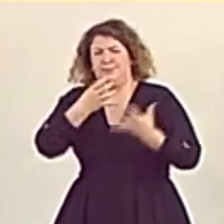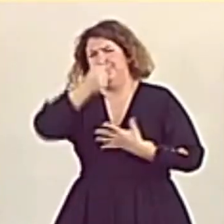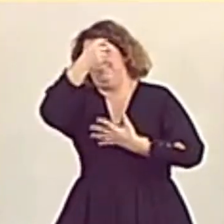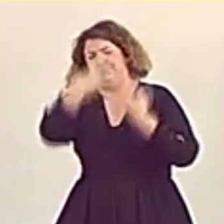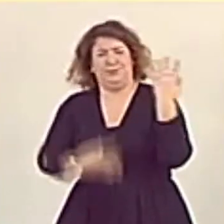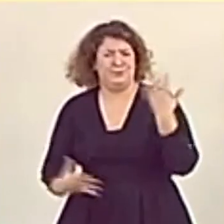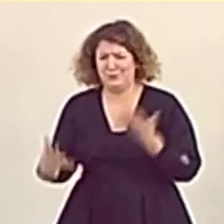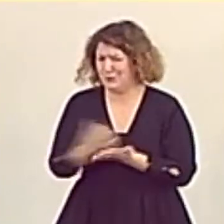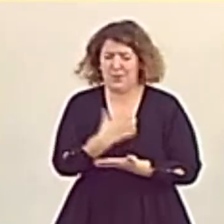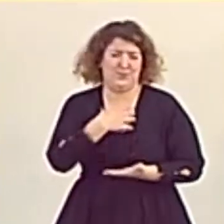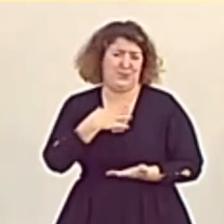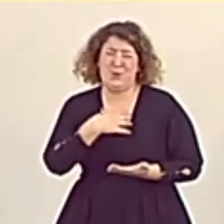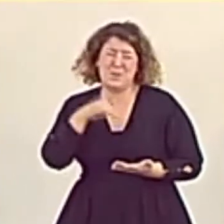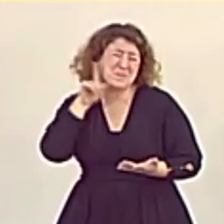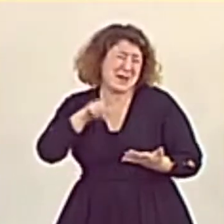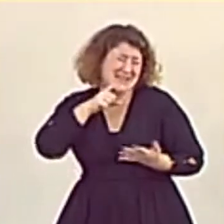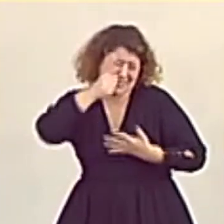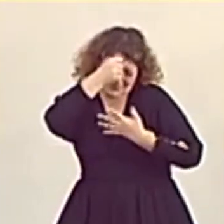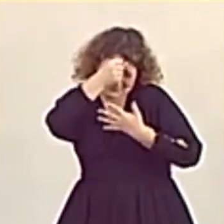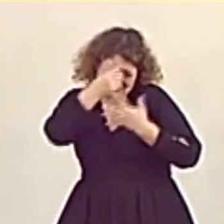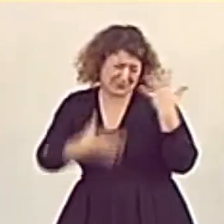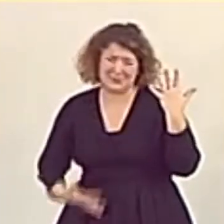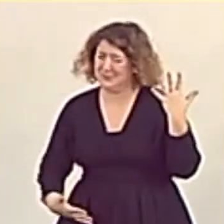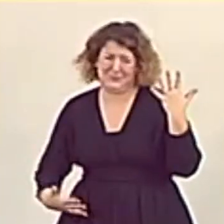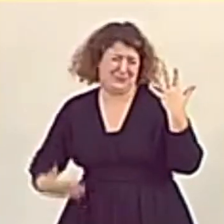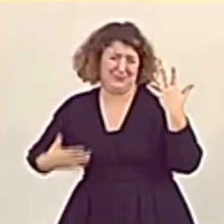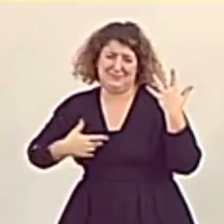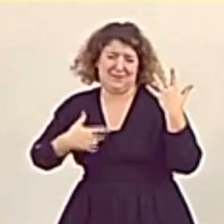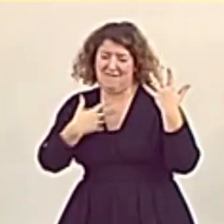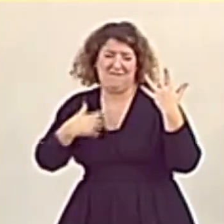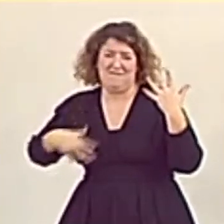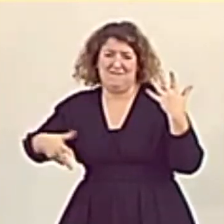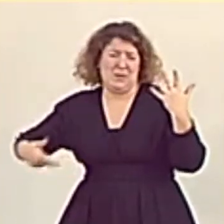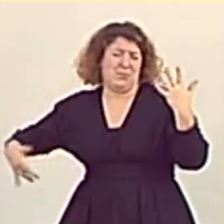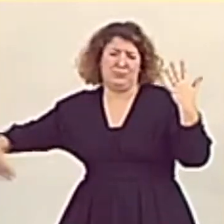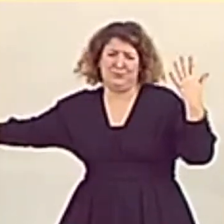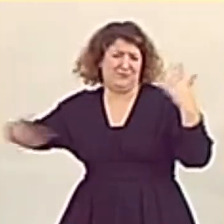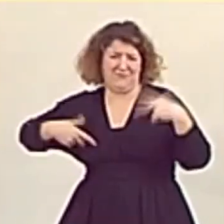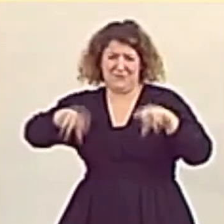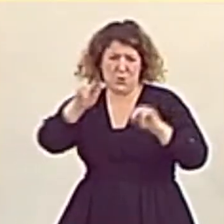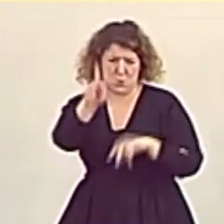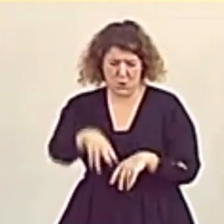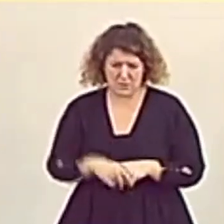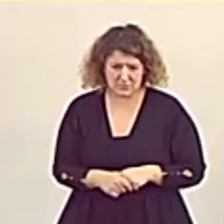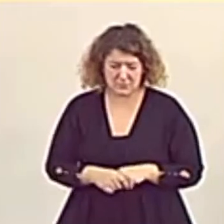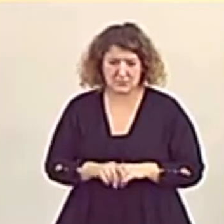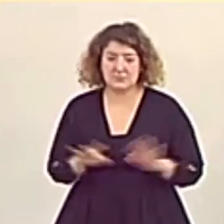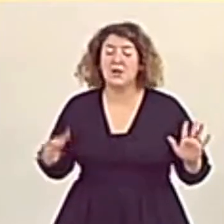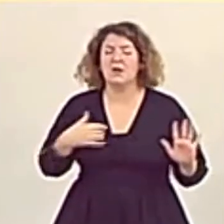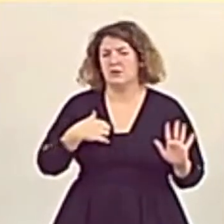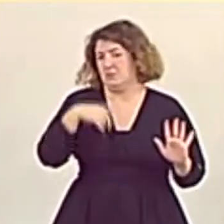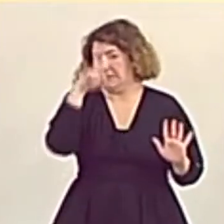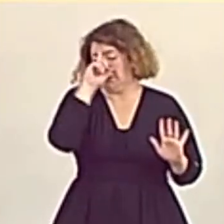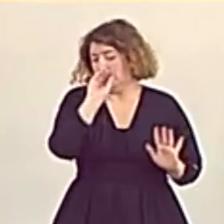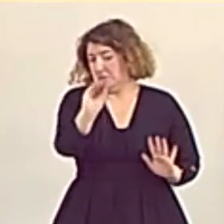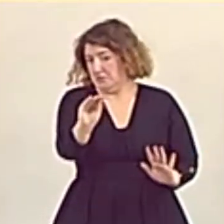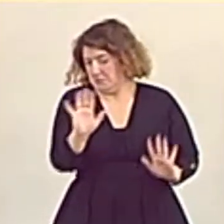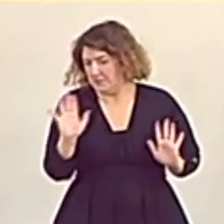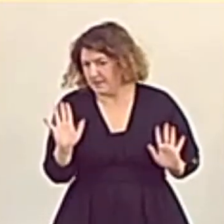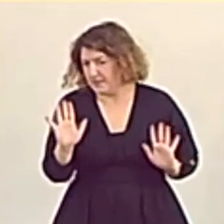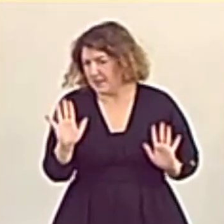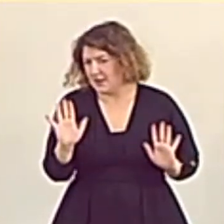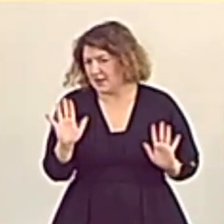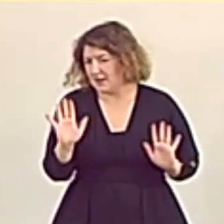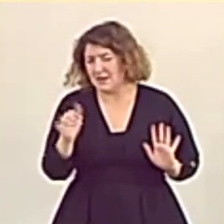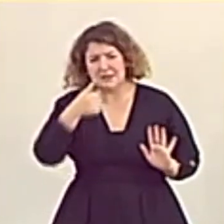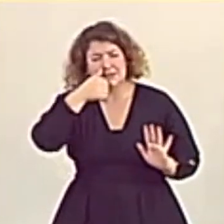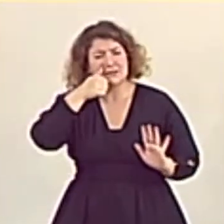día de hoy porque la lista de mentiras es casi interminable. Pero baste recordar cómo Sánchez se curó